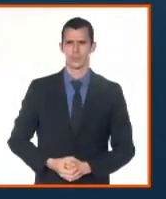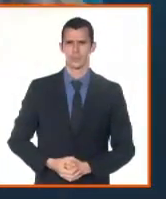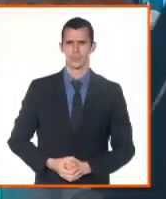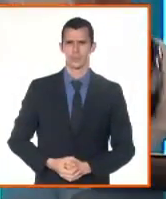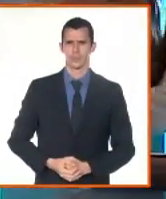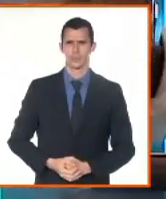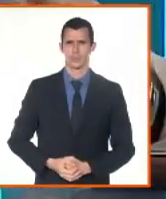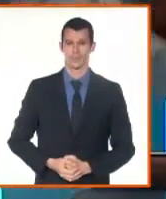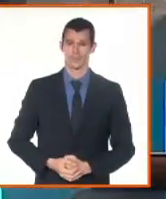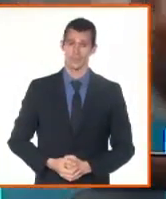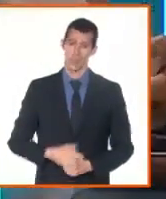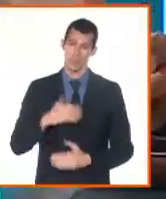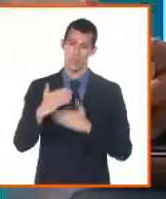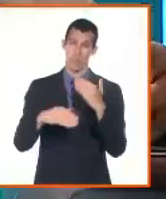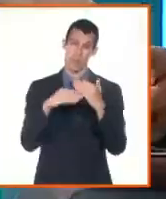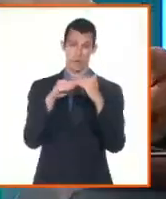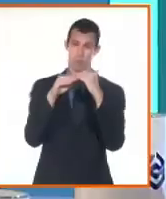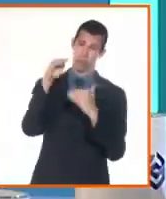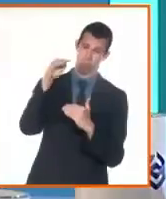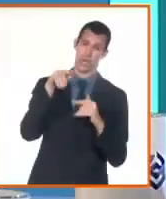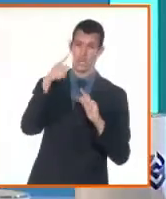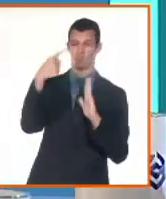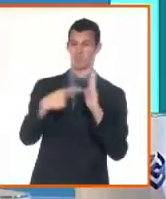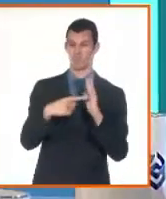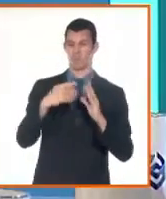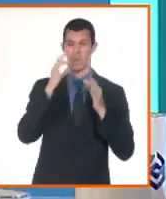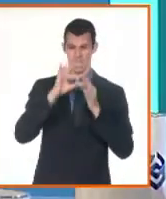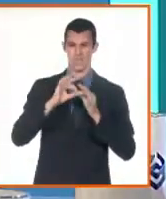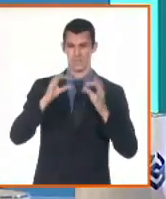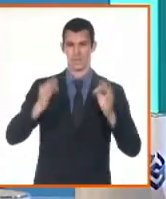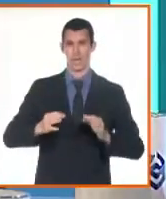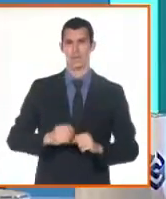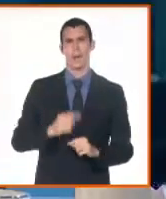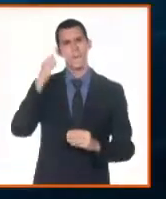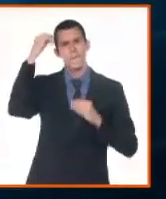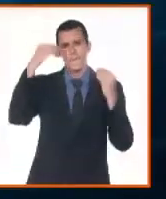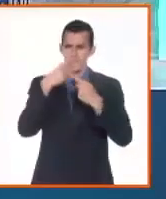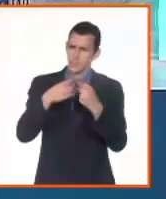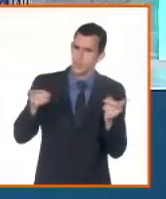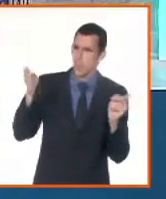El problema real es el problema de desigualdad. Tenemos que empezar como pueblo.